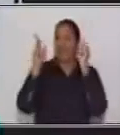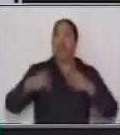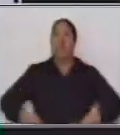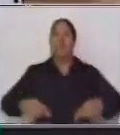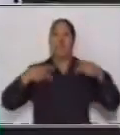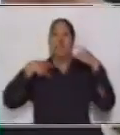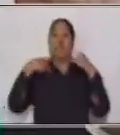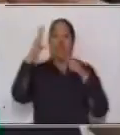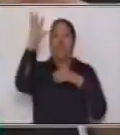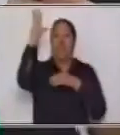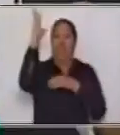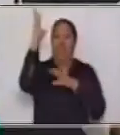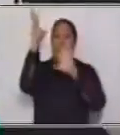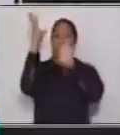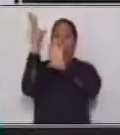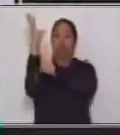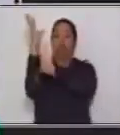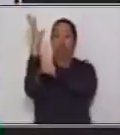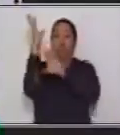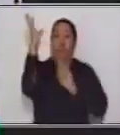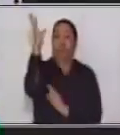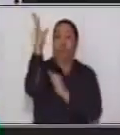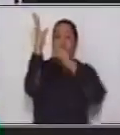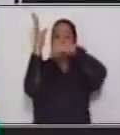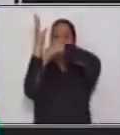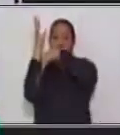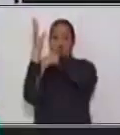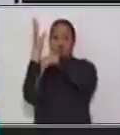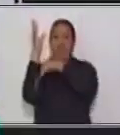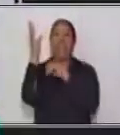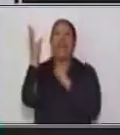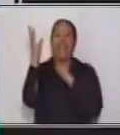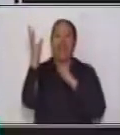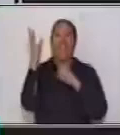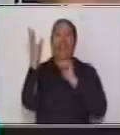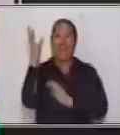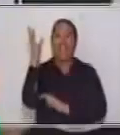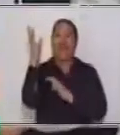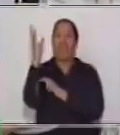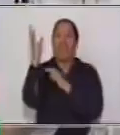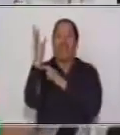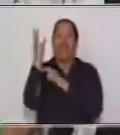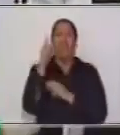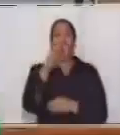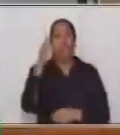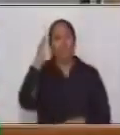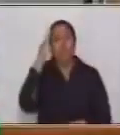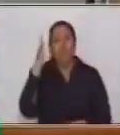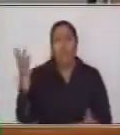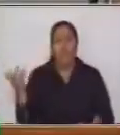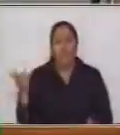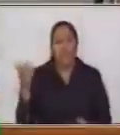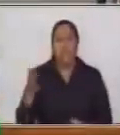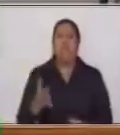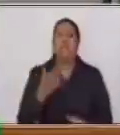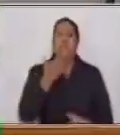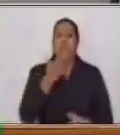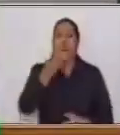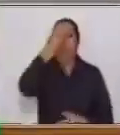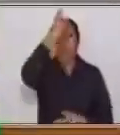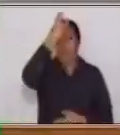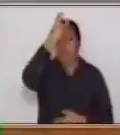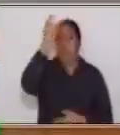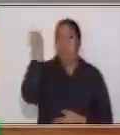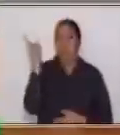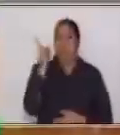del tronco de los árboles. ¿Sabías otra cosa muy importante? Que en la cultura maya, los pájaros le